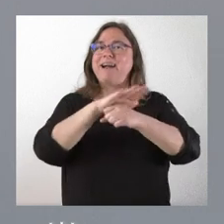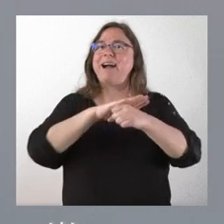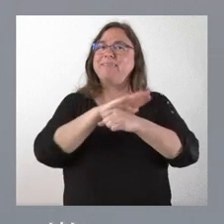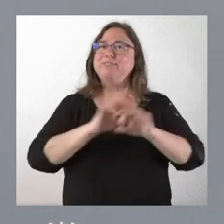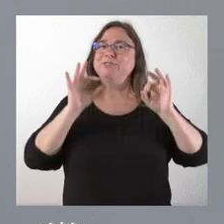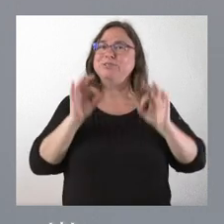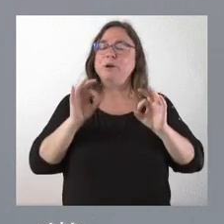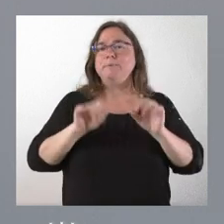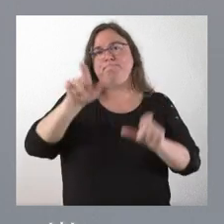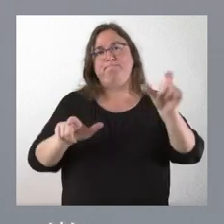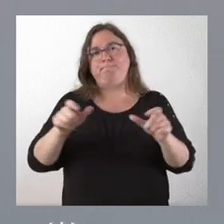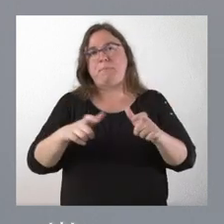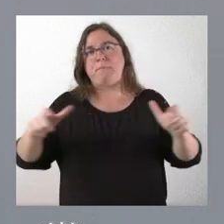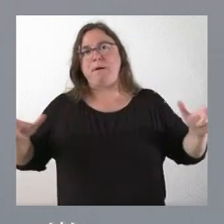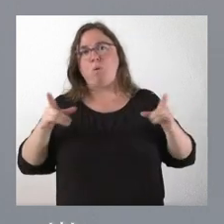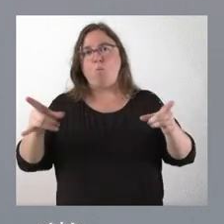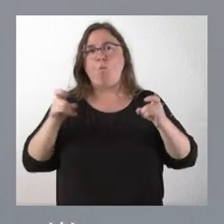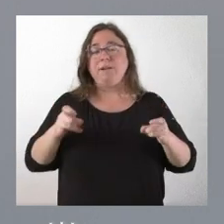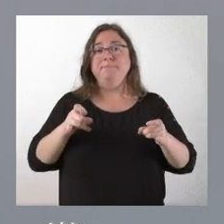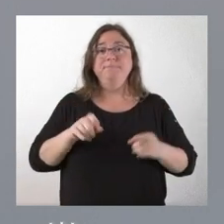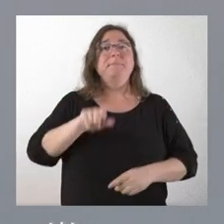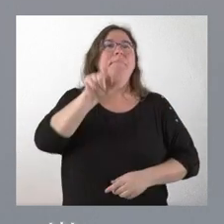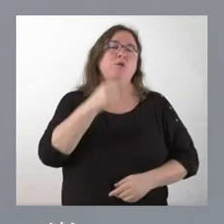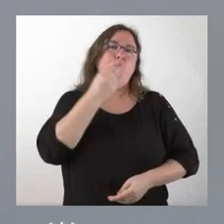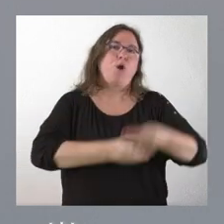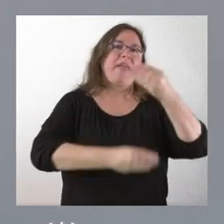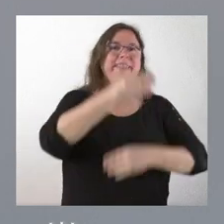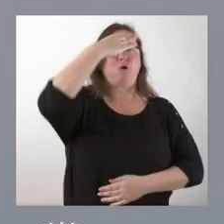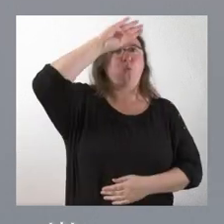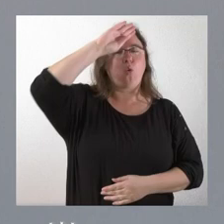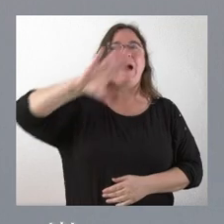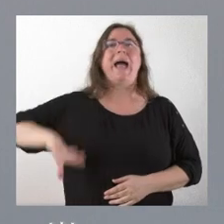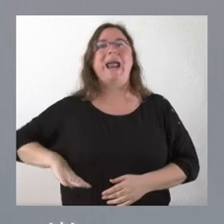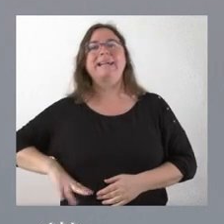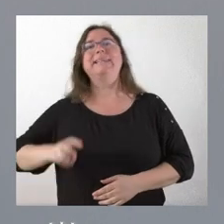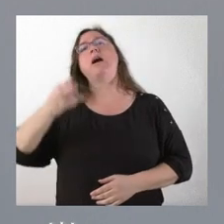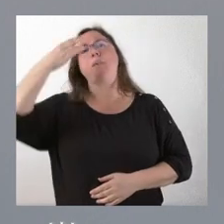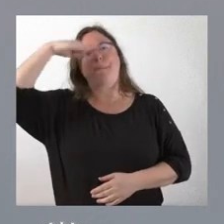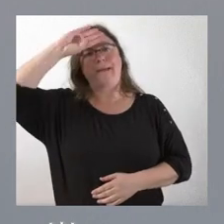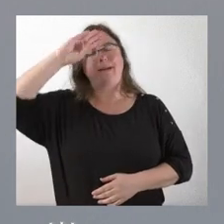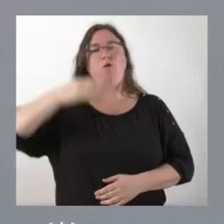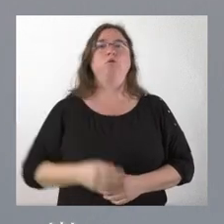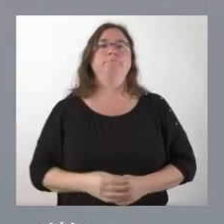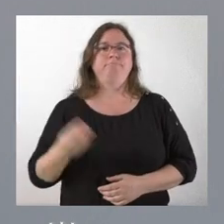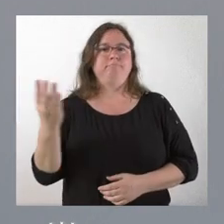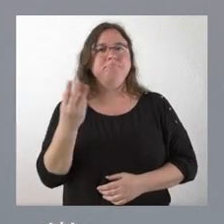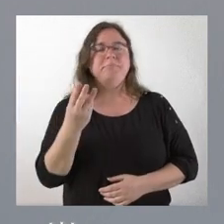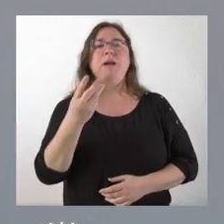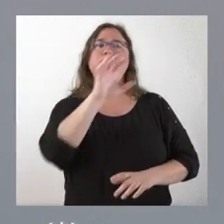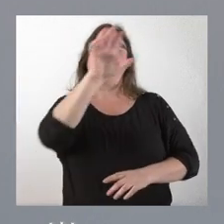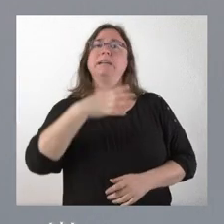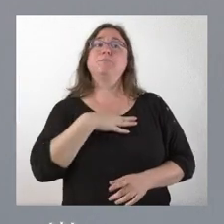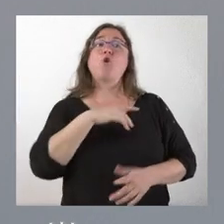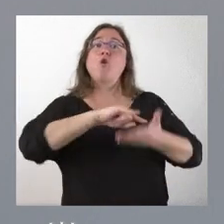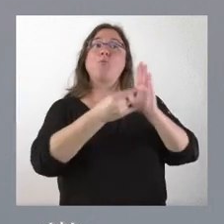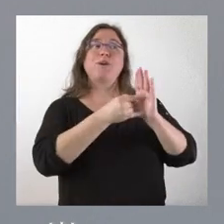carácter demográfico. Estamos hablando de personas nacidas en Cuba, Argentina y México. Este proyecto facilita la selección